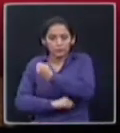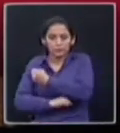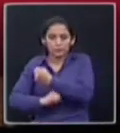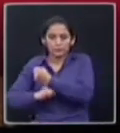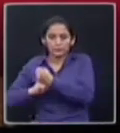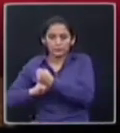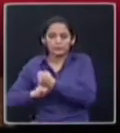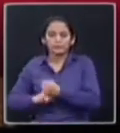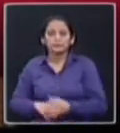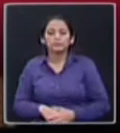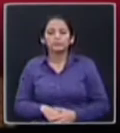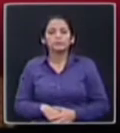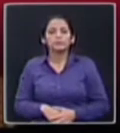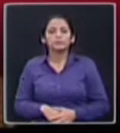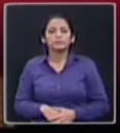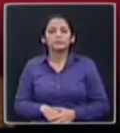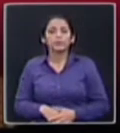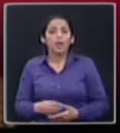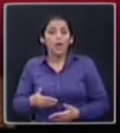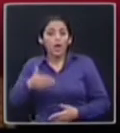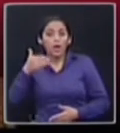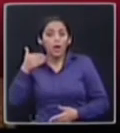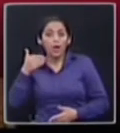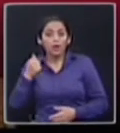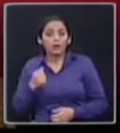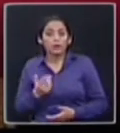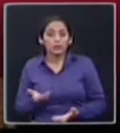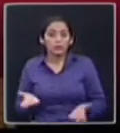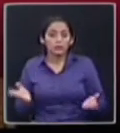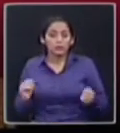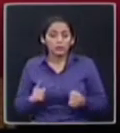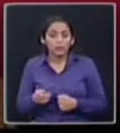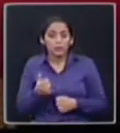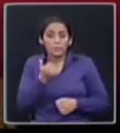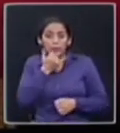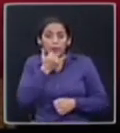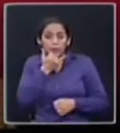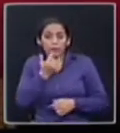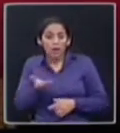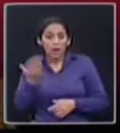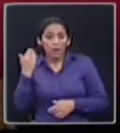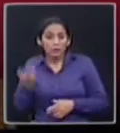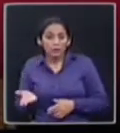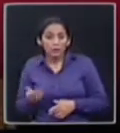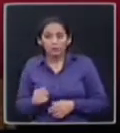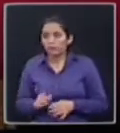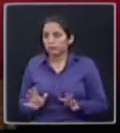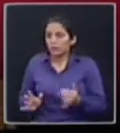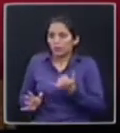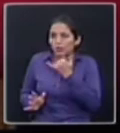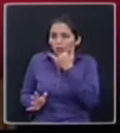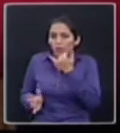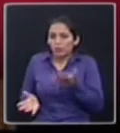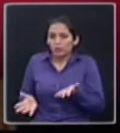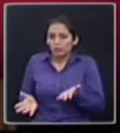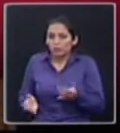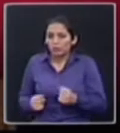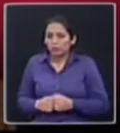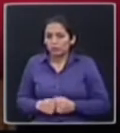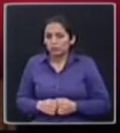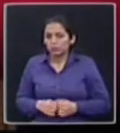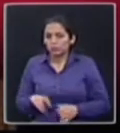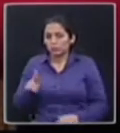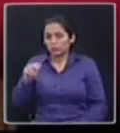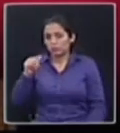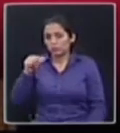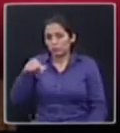autoridades? Repítame la pregunta, por favor. ¿Pese a la equivocación quizás que pudieron Yo no considero que han tenido una equivocación. ¿Por qué le voy a explicar que no han tenido una equivocación? Raquel González